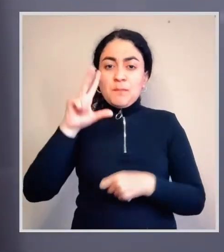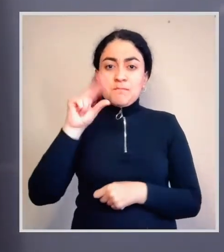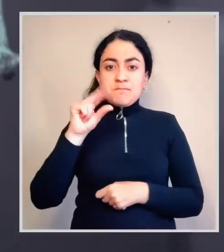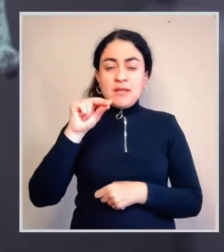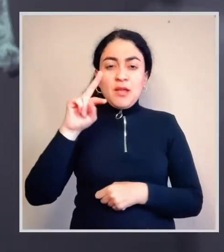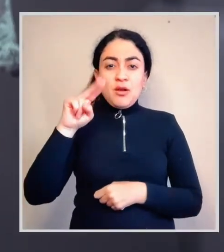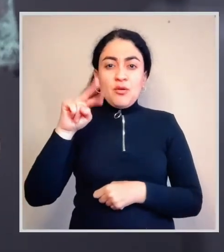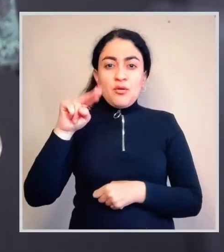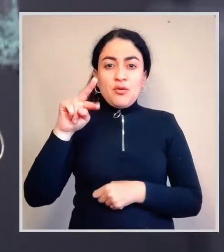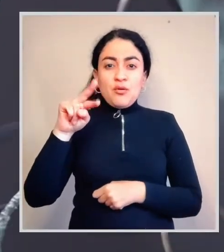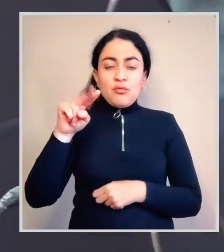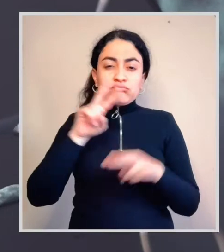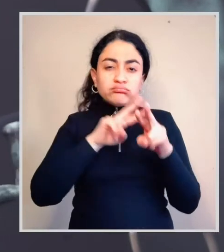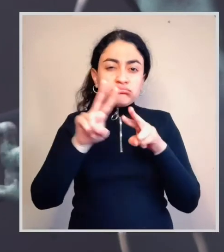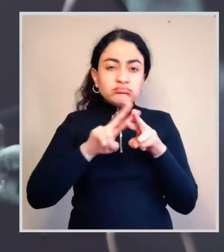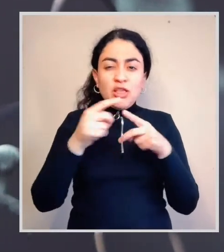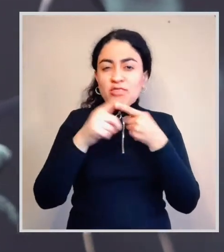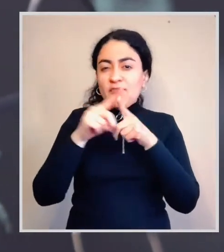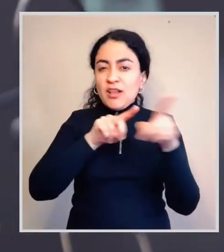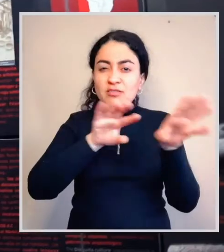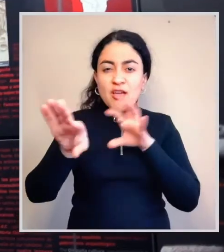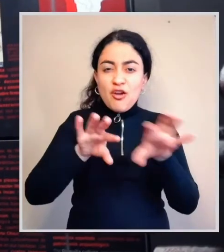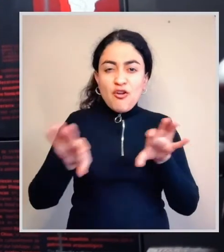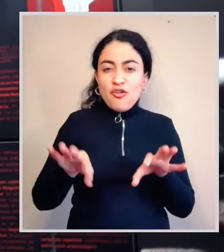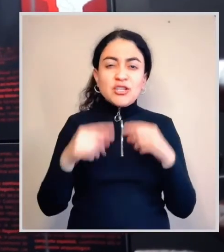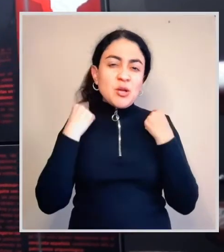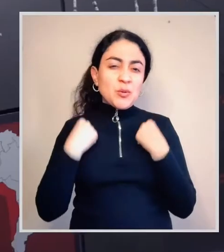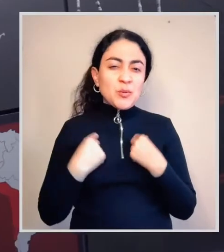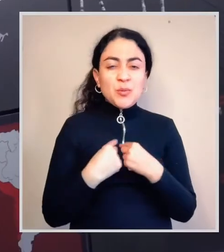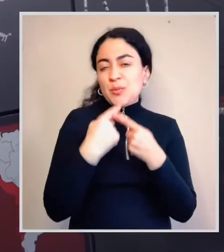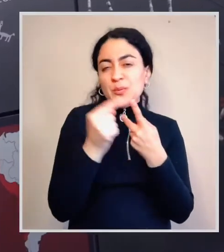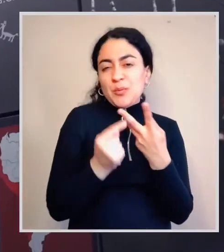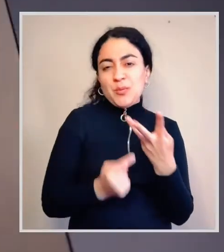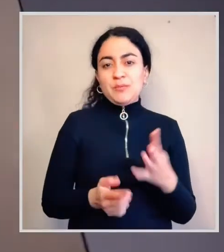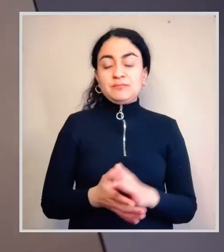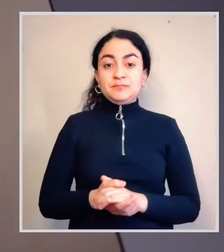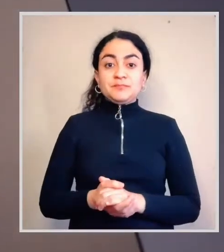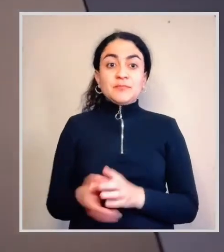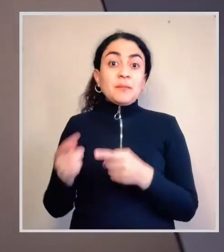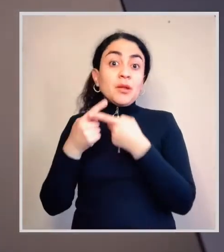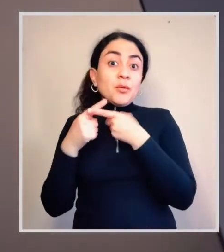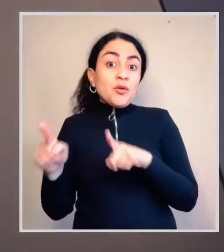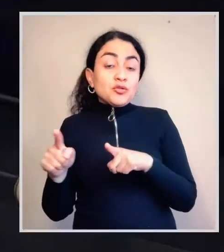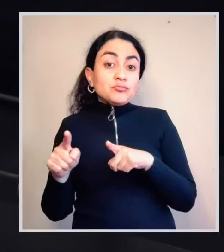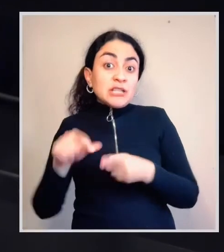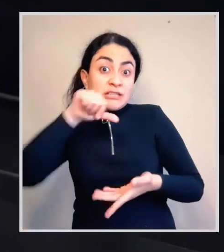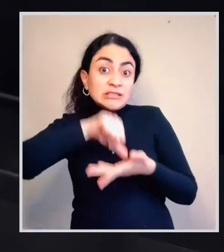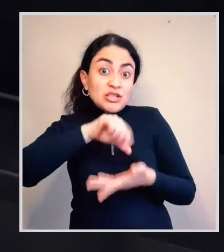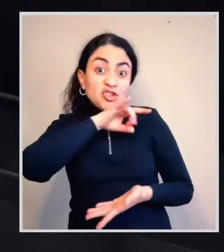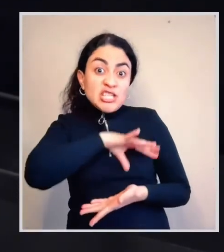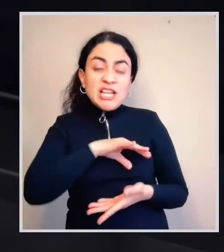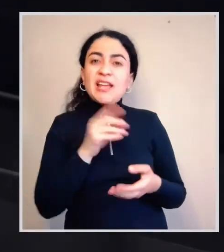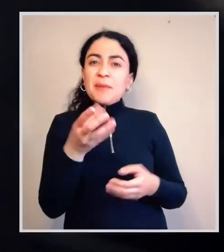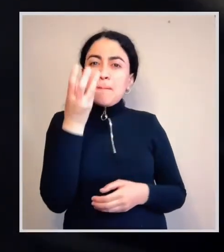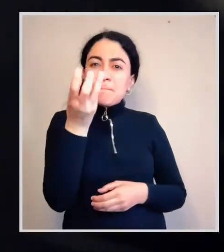plata y el oro, para confeccionar adornos y una variedad de artefactos. En la zona central destacan las